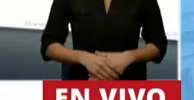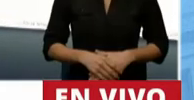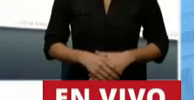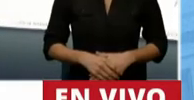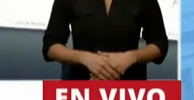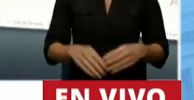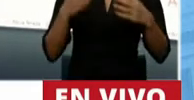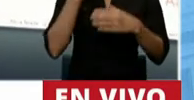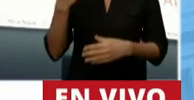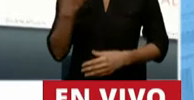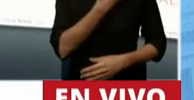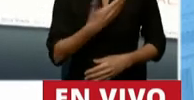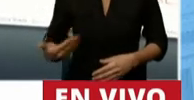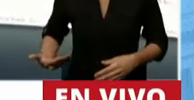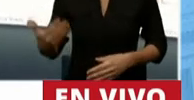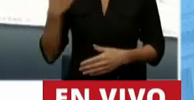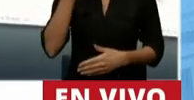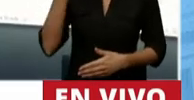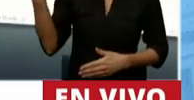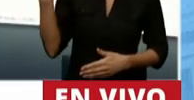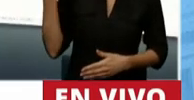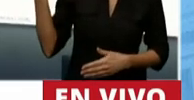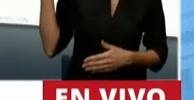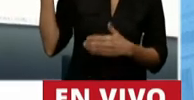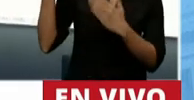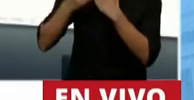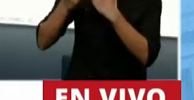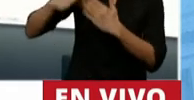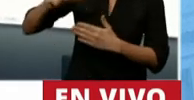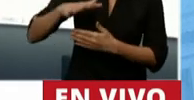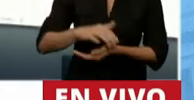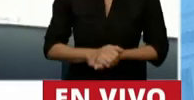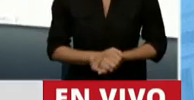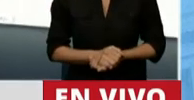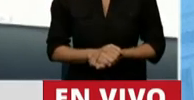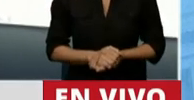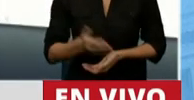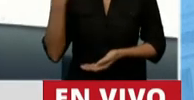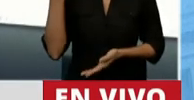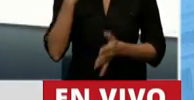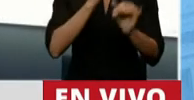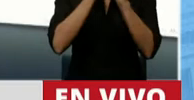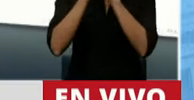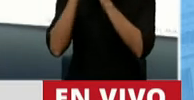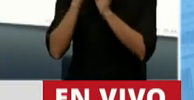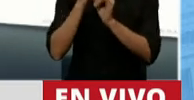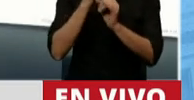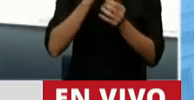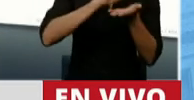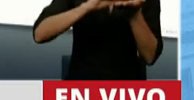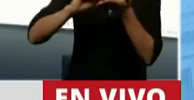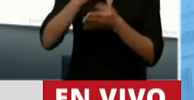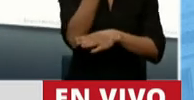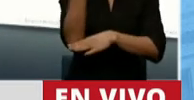Gracias, Presidente. Gracias, Senador Jefe de Gabinete. Como lo han dicho los diputados que me presidieron en el uso de la